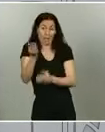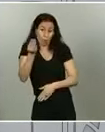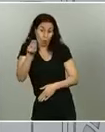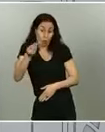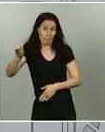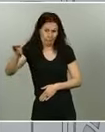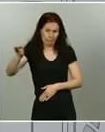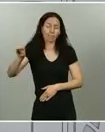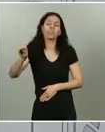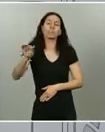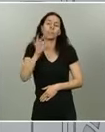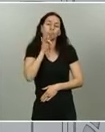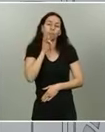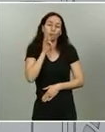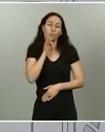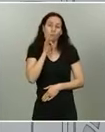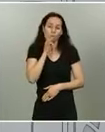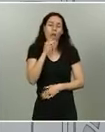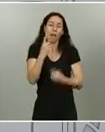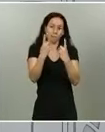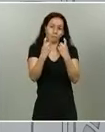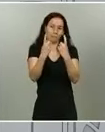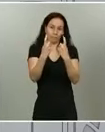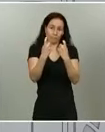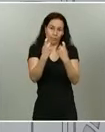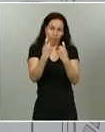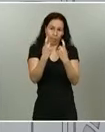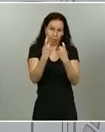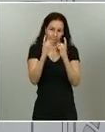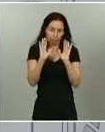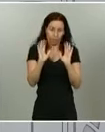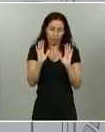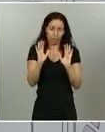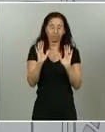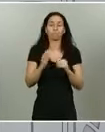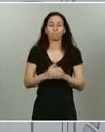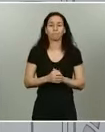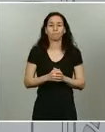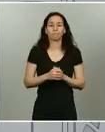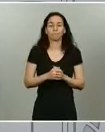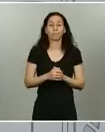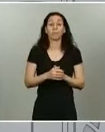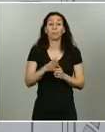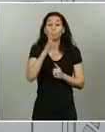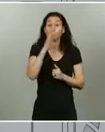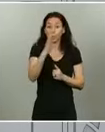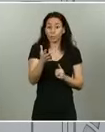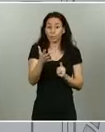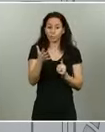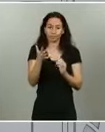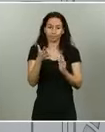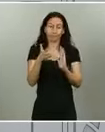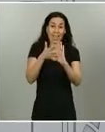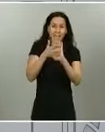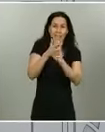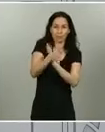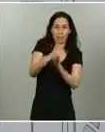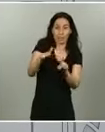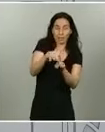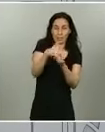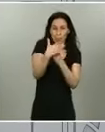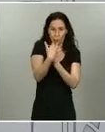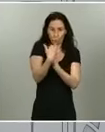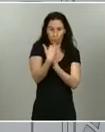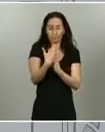importante de fallecidos que se explican o se podrían explicar por otras razones. Una parte de ellos, obviamente,